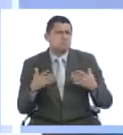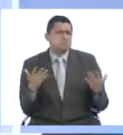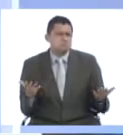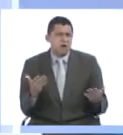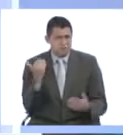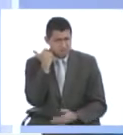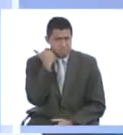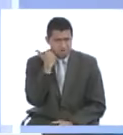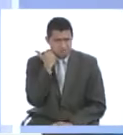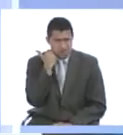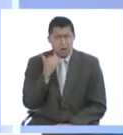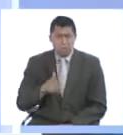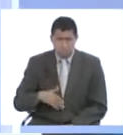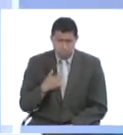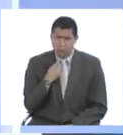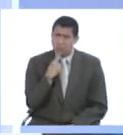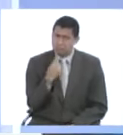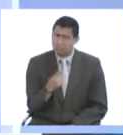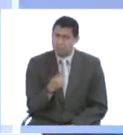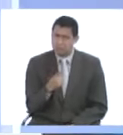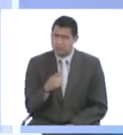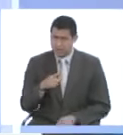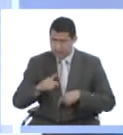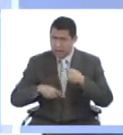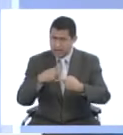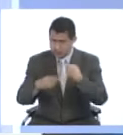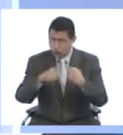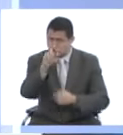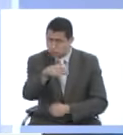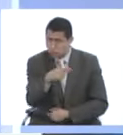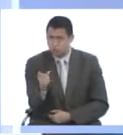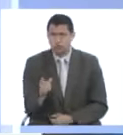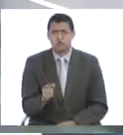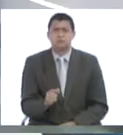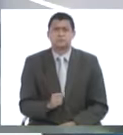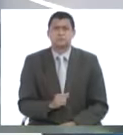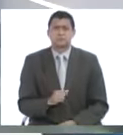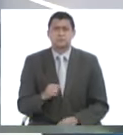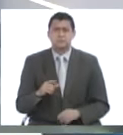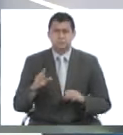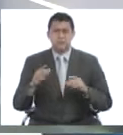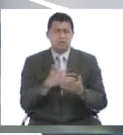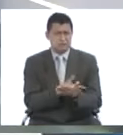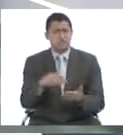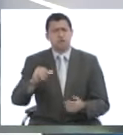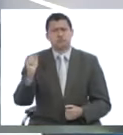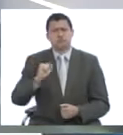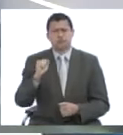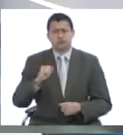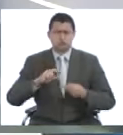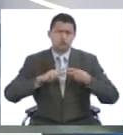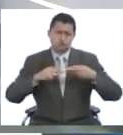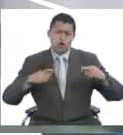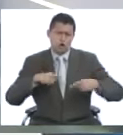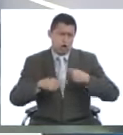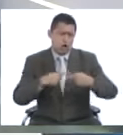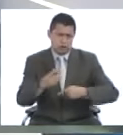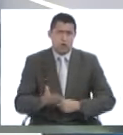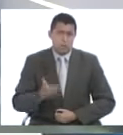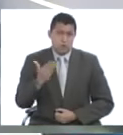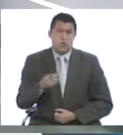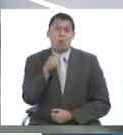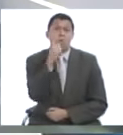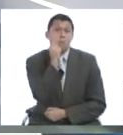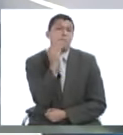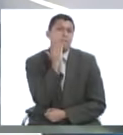¿Esta enfermedad entonces se podría tomar como parte hereditaria o no? Sí, la diabetes tiene un componente hereditario bien importante. Digamos, si tus